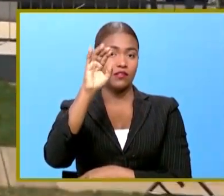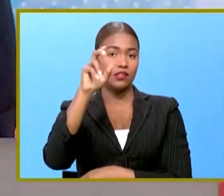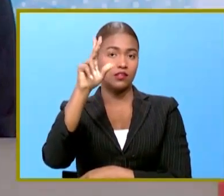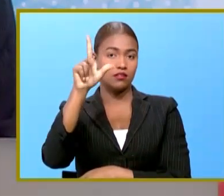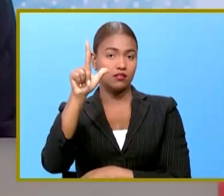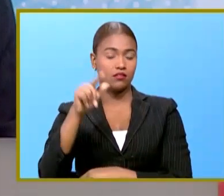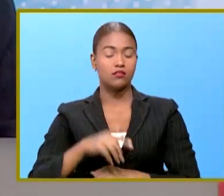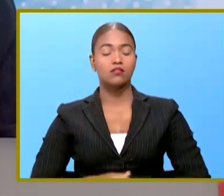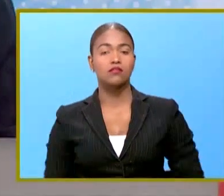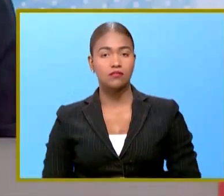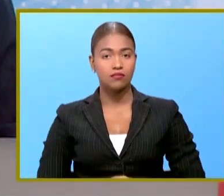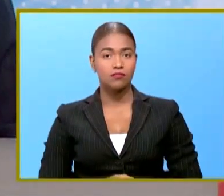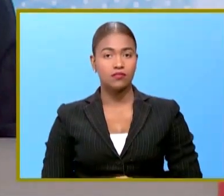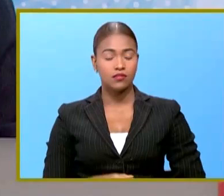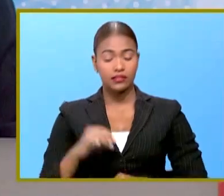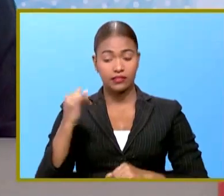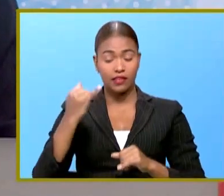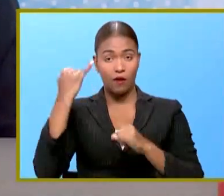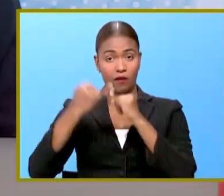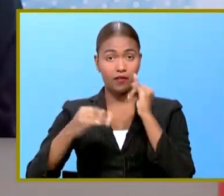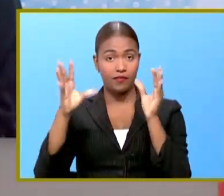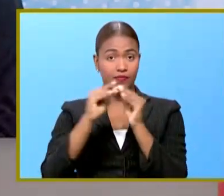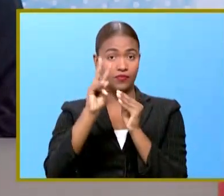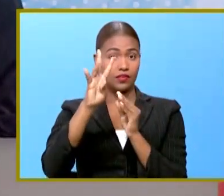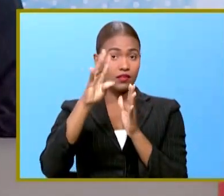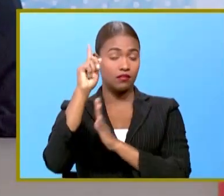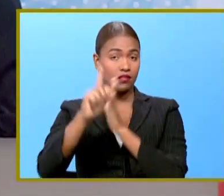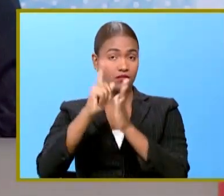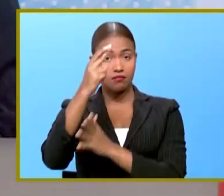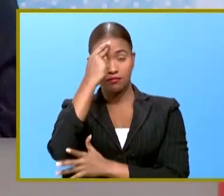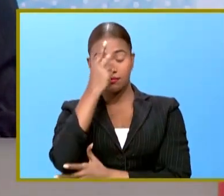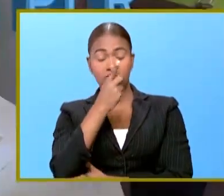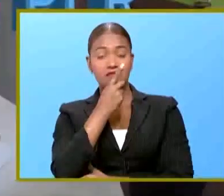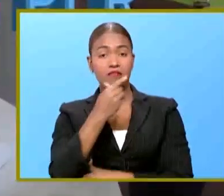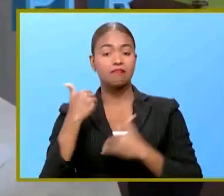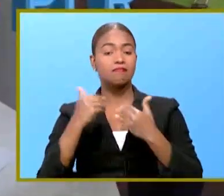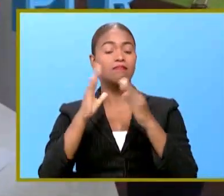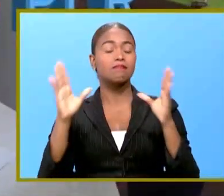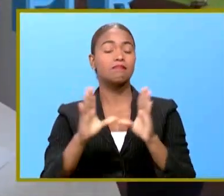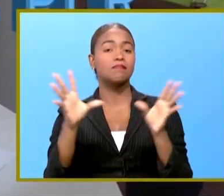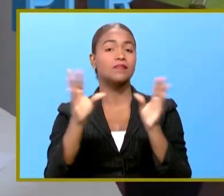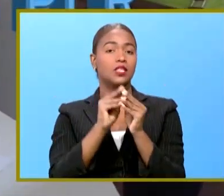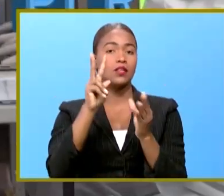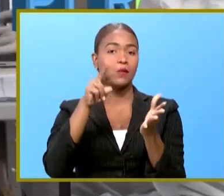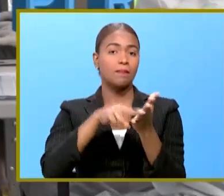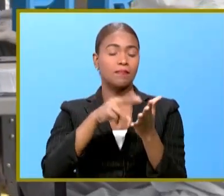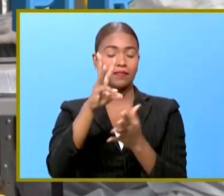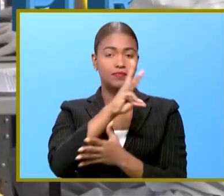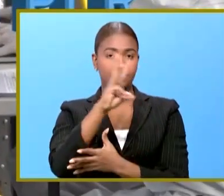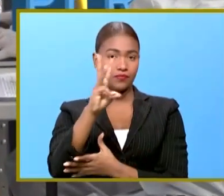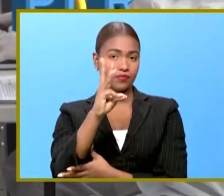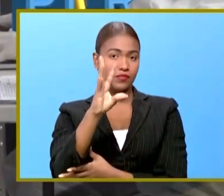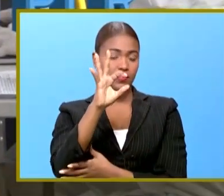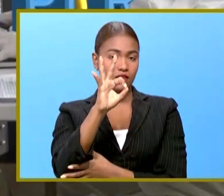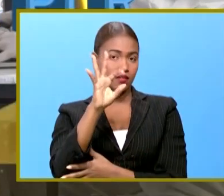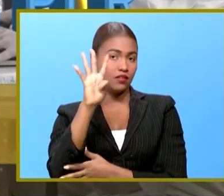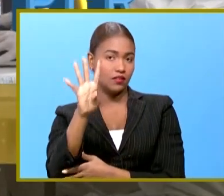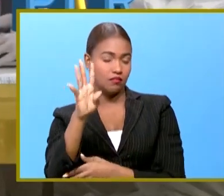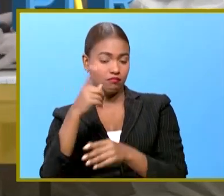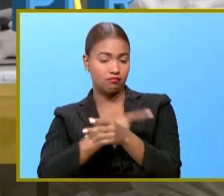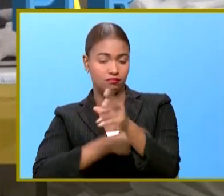Bueno y en las últimas 24 horas República Dominicana ha realizado 2.694